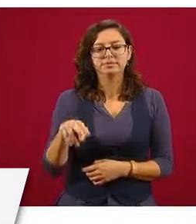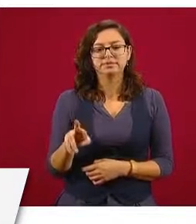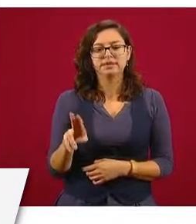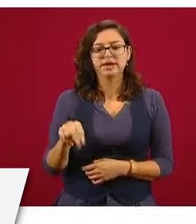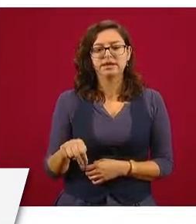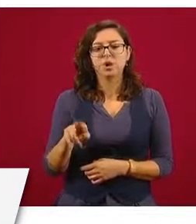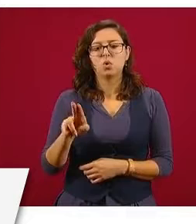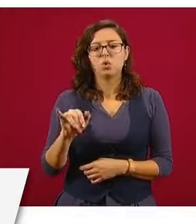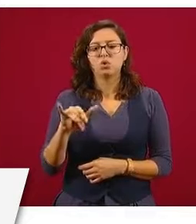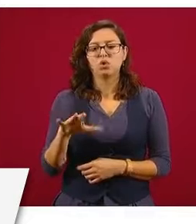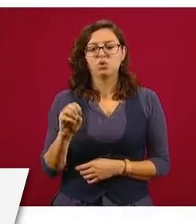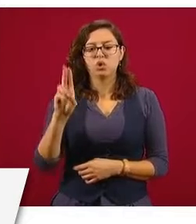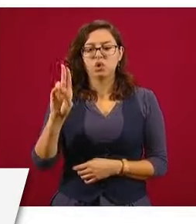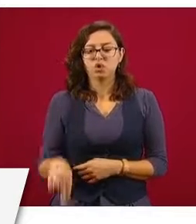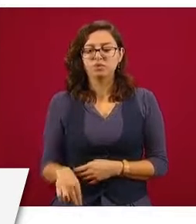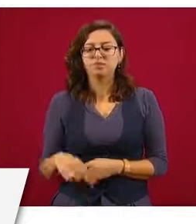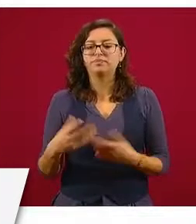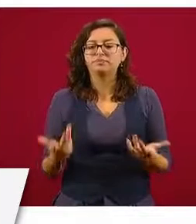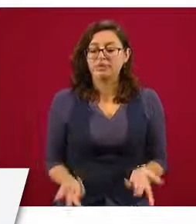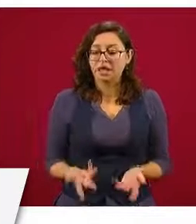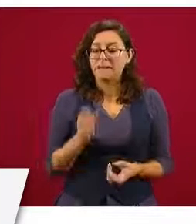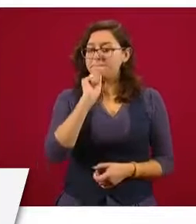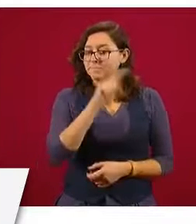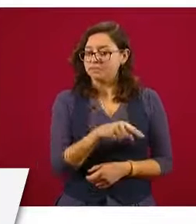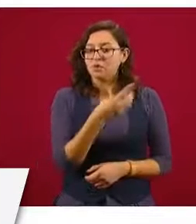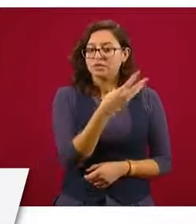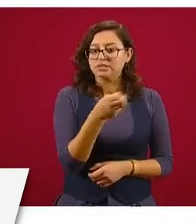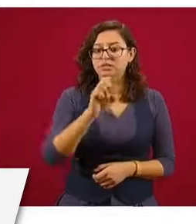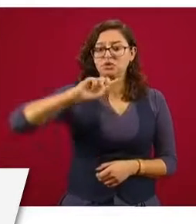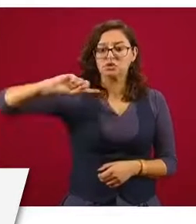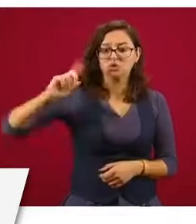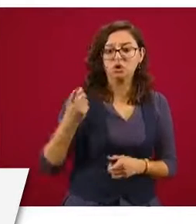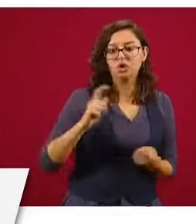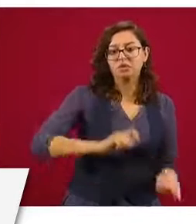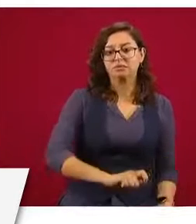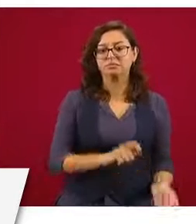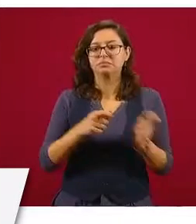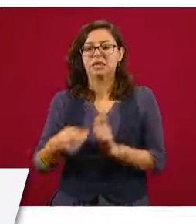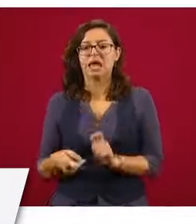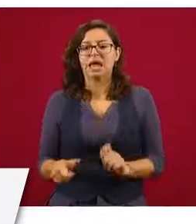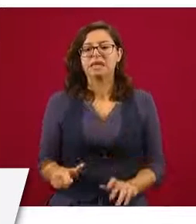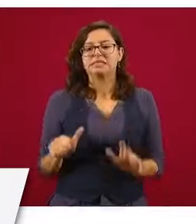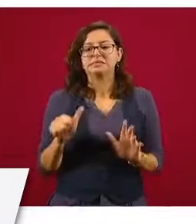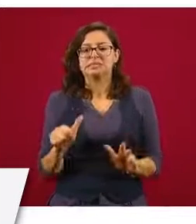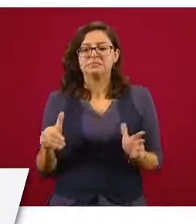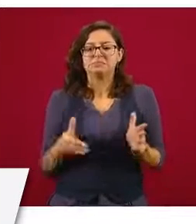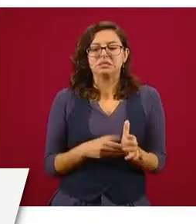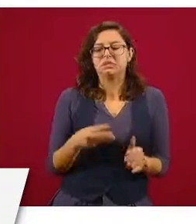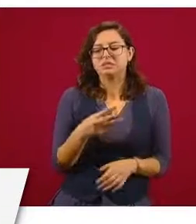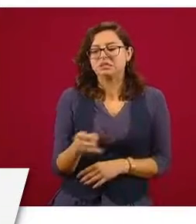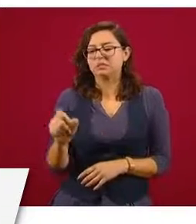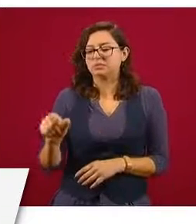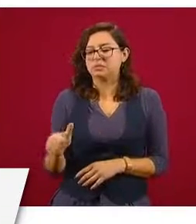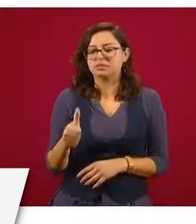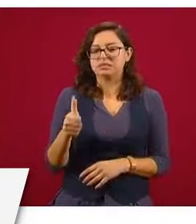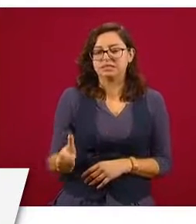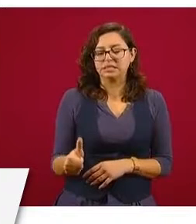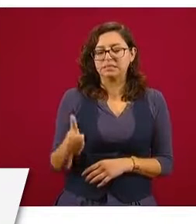300 dólares sólo seis mil 326 pesos con 99 centavos. Además,